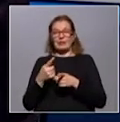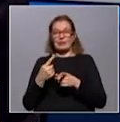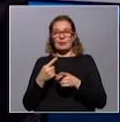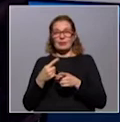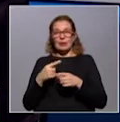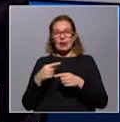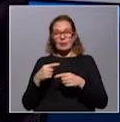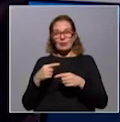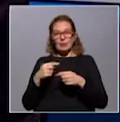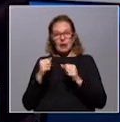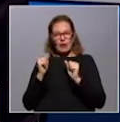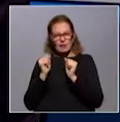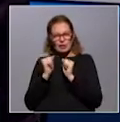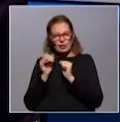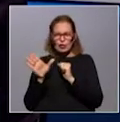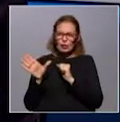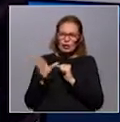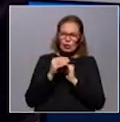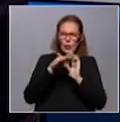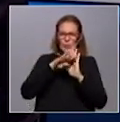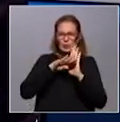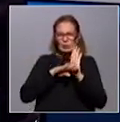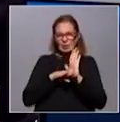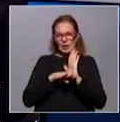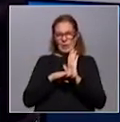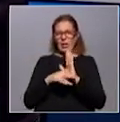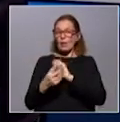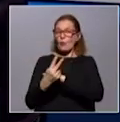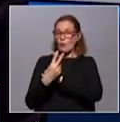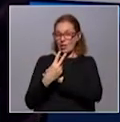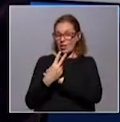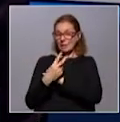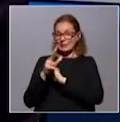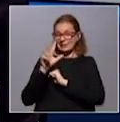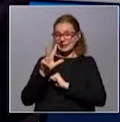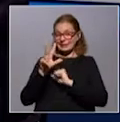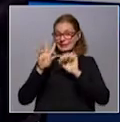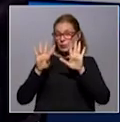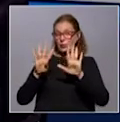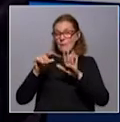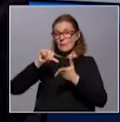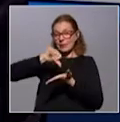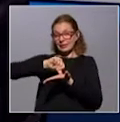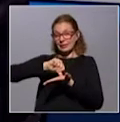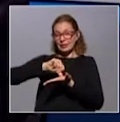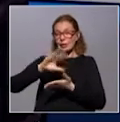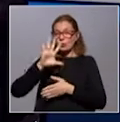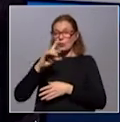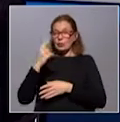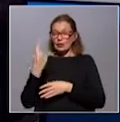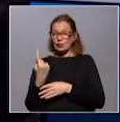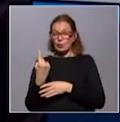para las cadenas de frío de todos los programas nacionales de inmunizaciones. 39 países de los 51 Estados,